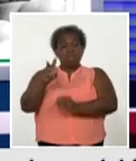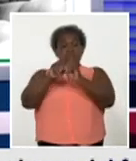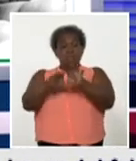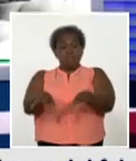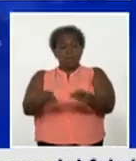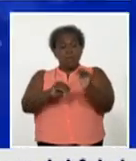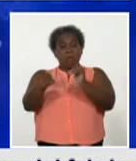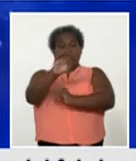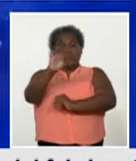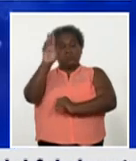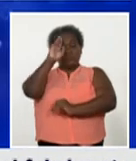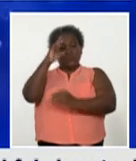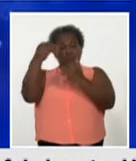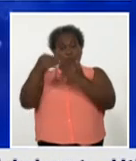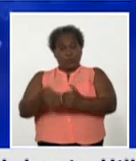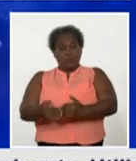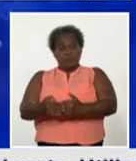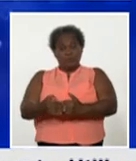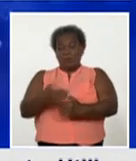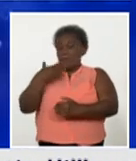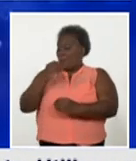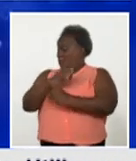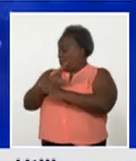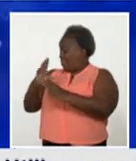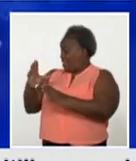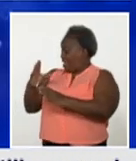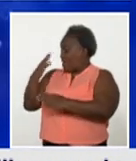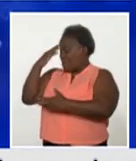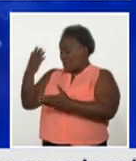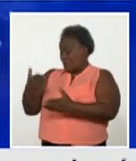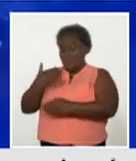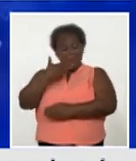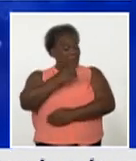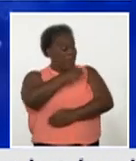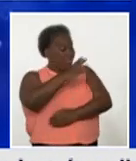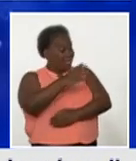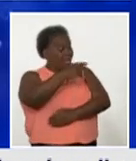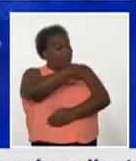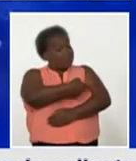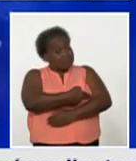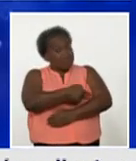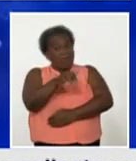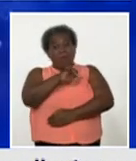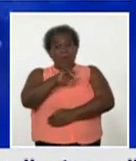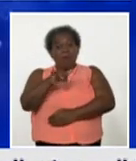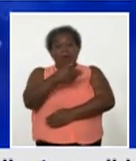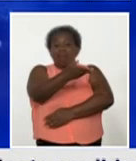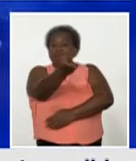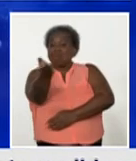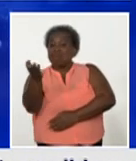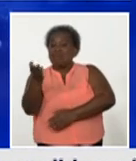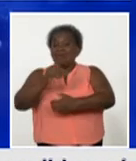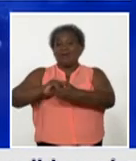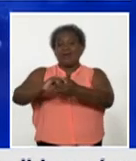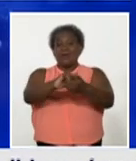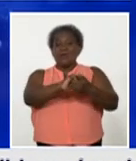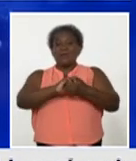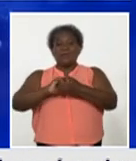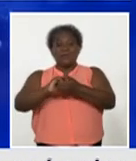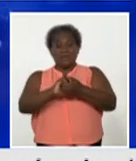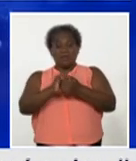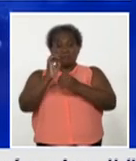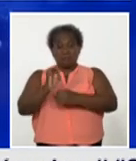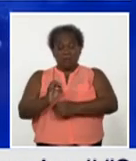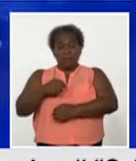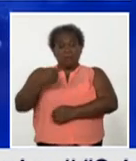Ministerio de Salud Pública. Doctor, muy buenos días, bienvenido. Buenos días, Gisela, a y a todos los compañeros que diariamente hacen posible la